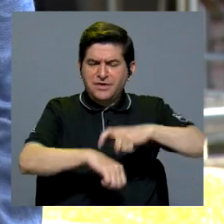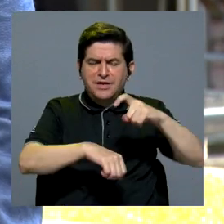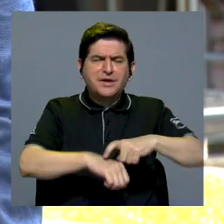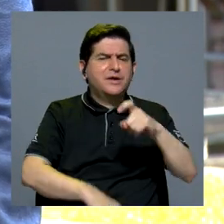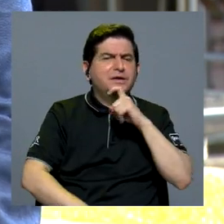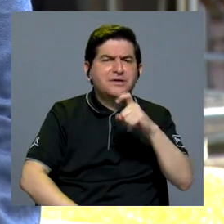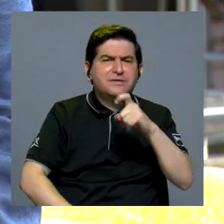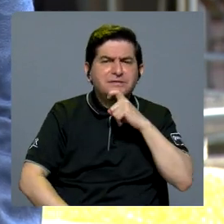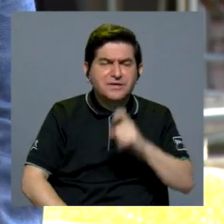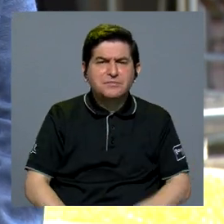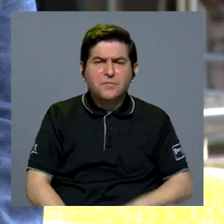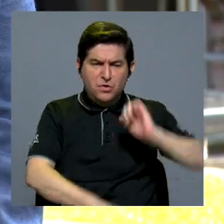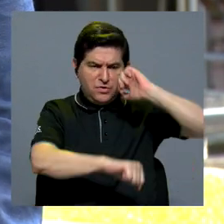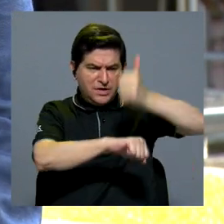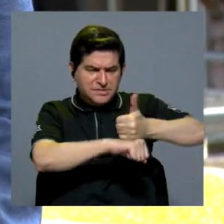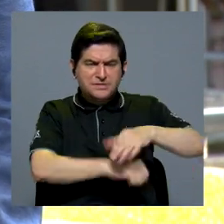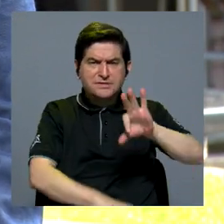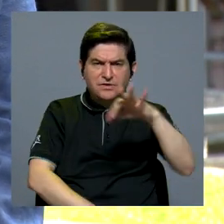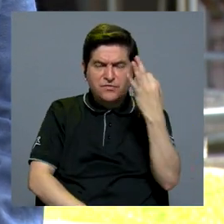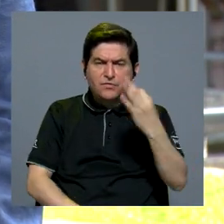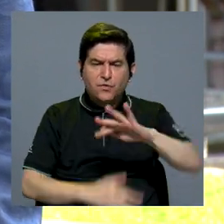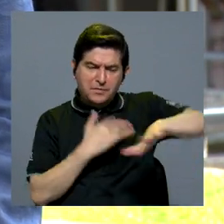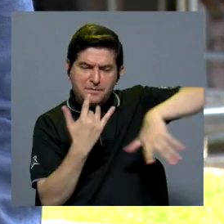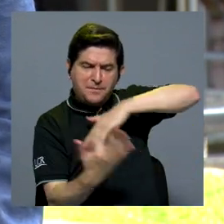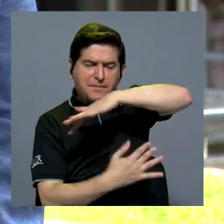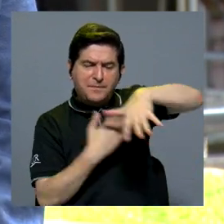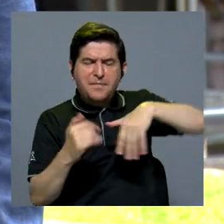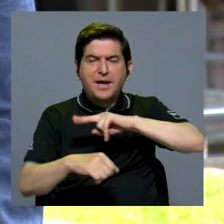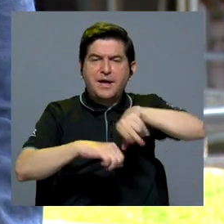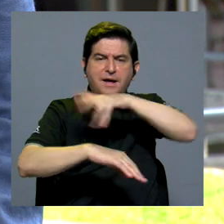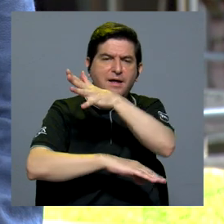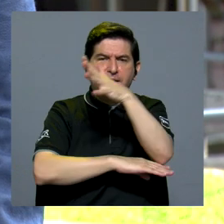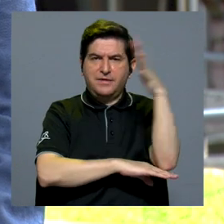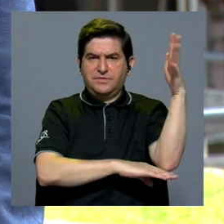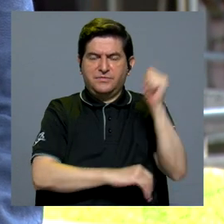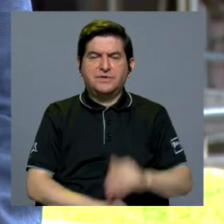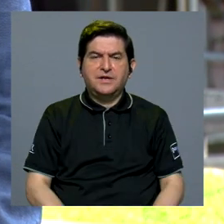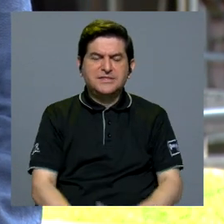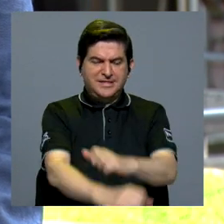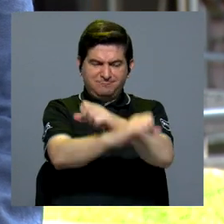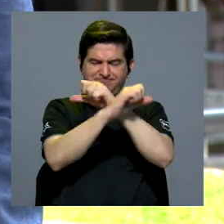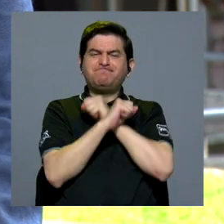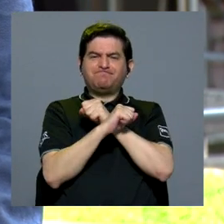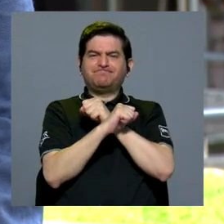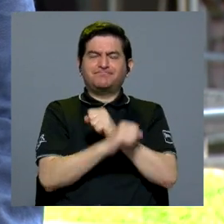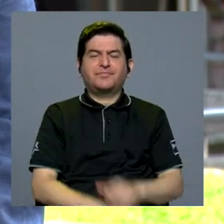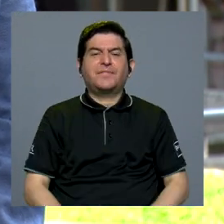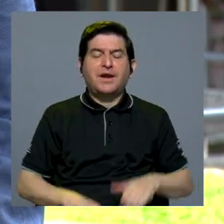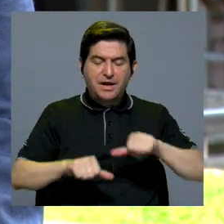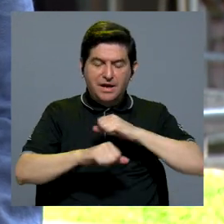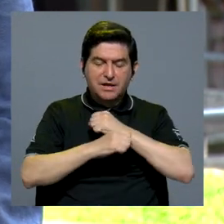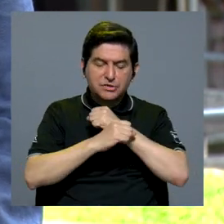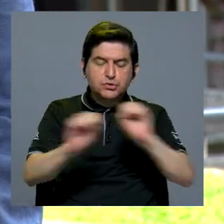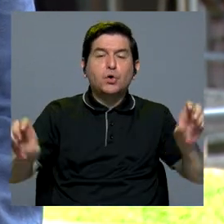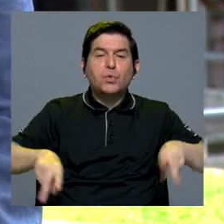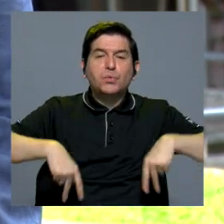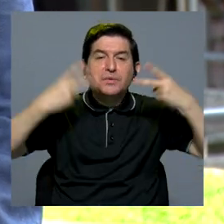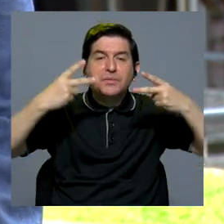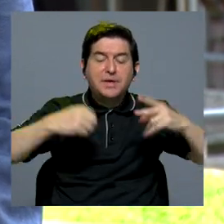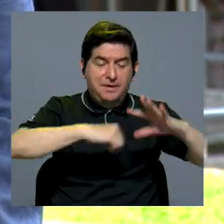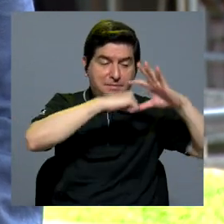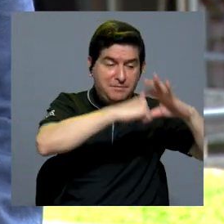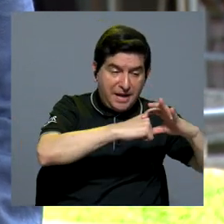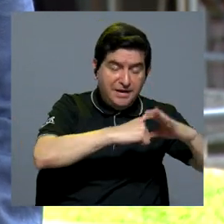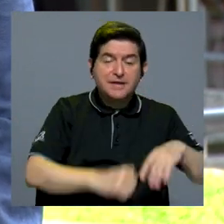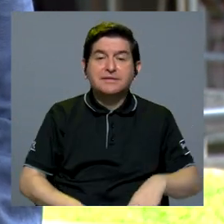de crisis implementar formas de interacción con la naturaleza que garanticen la sobrevivencia, tanto